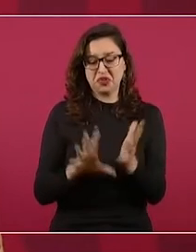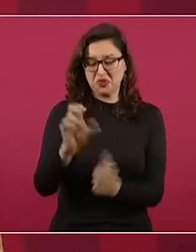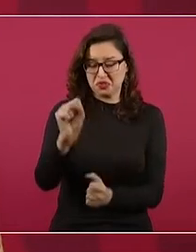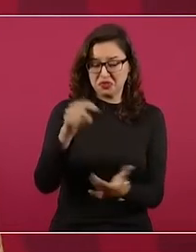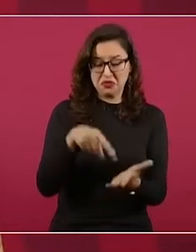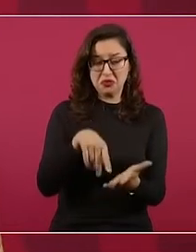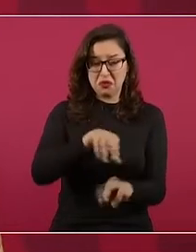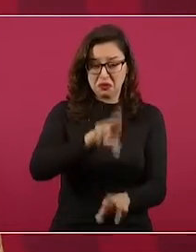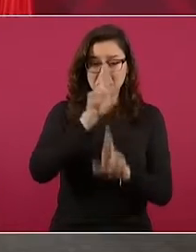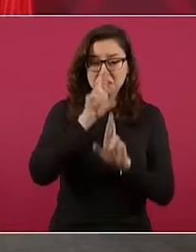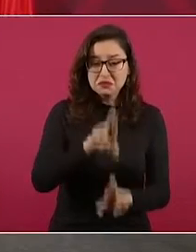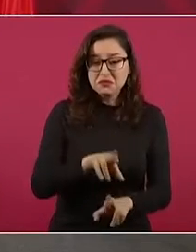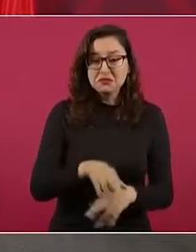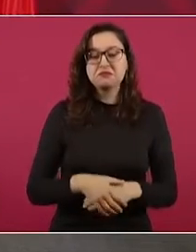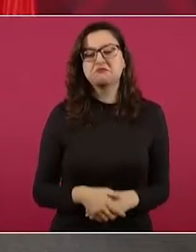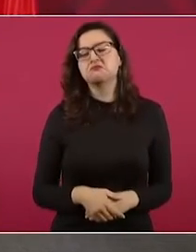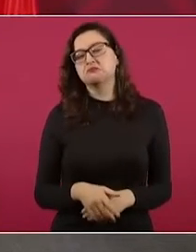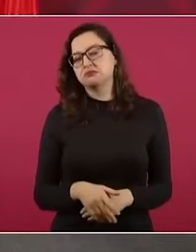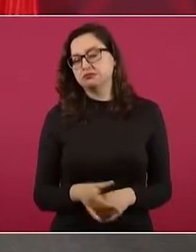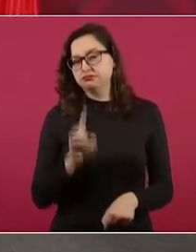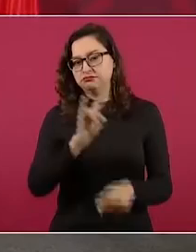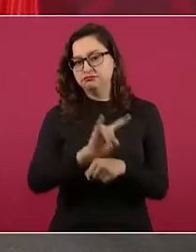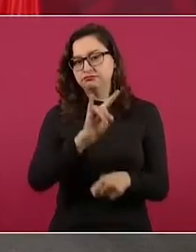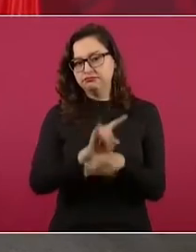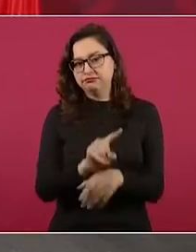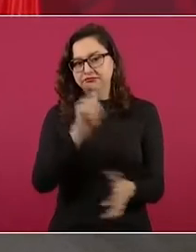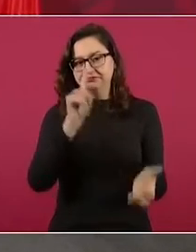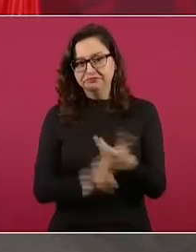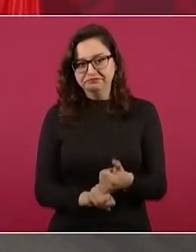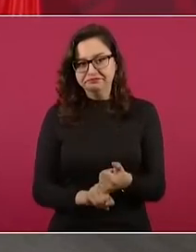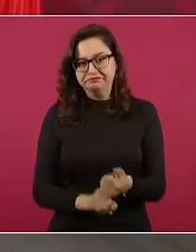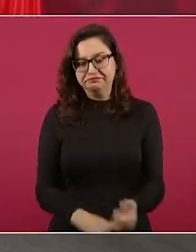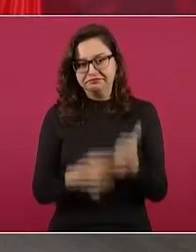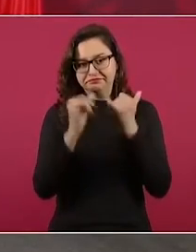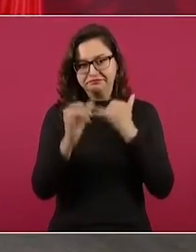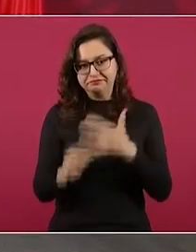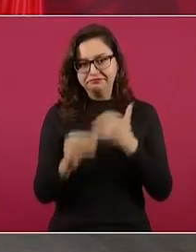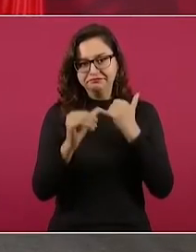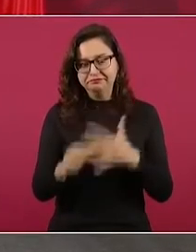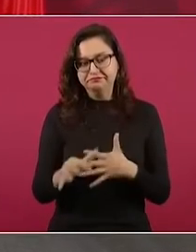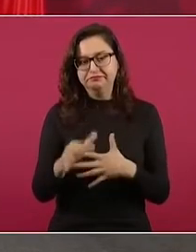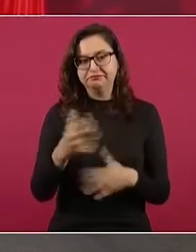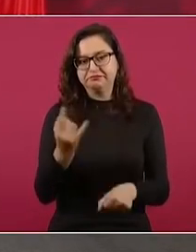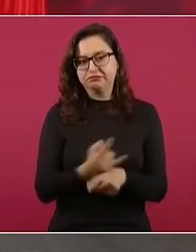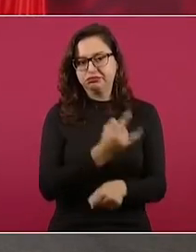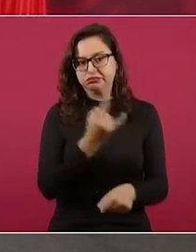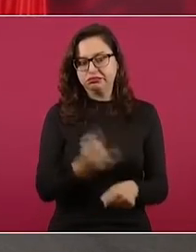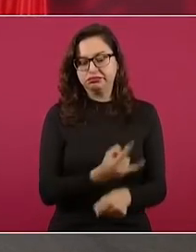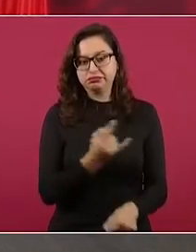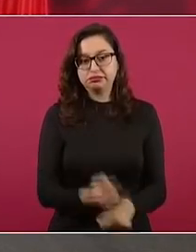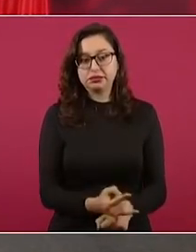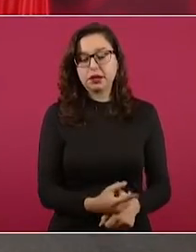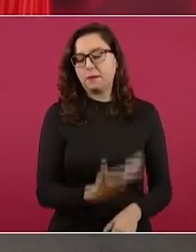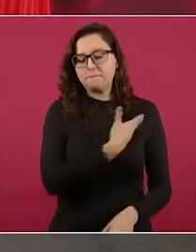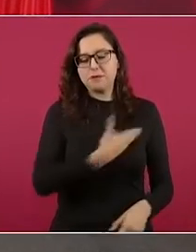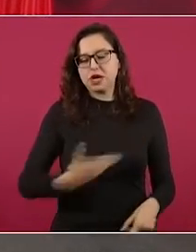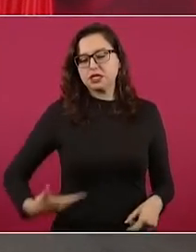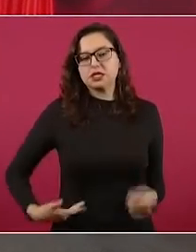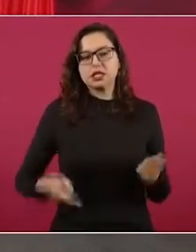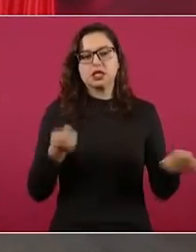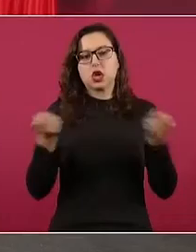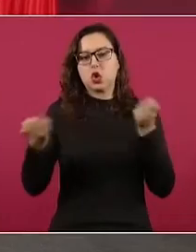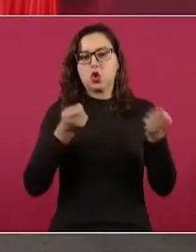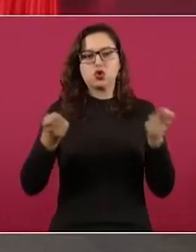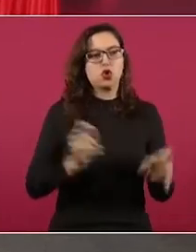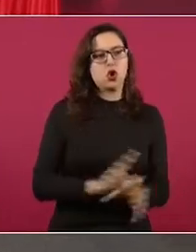respetaba en la forma y se violaba en el fondo. El Poder de los Poderes era